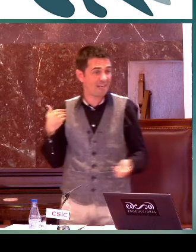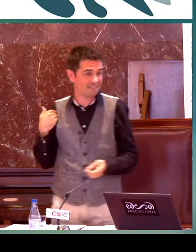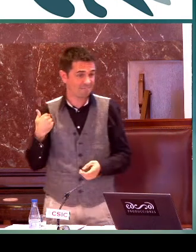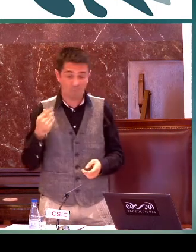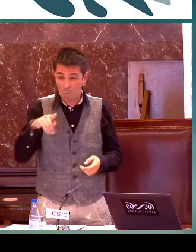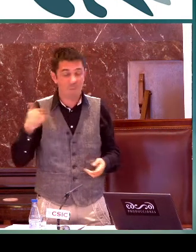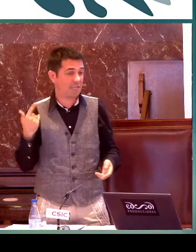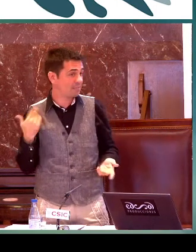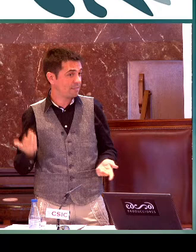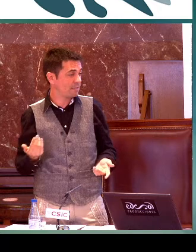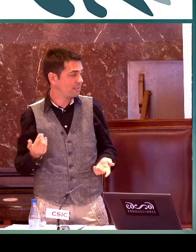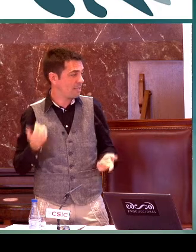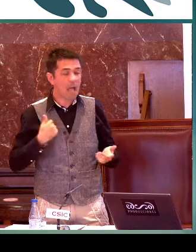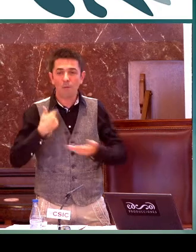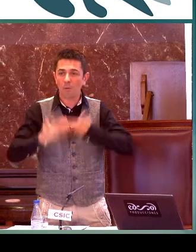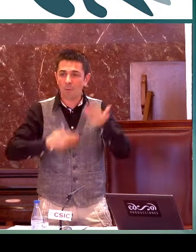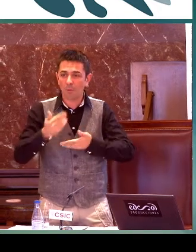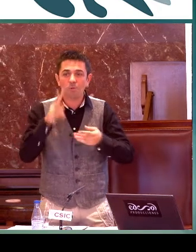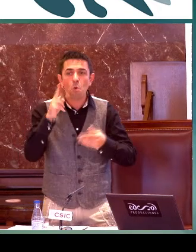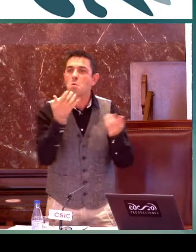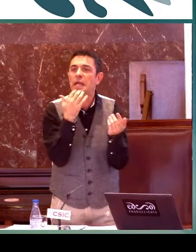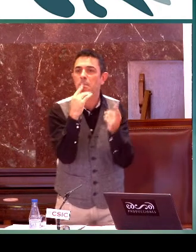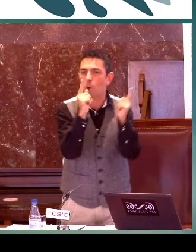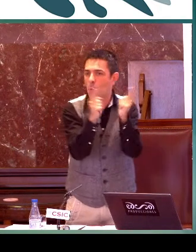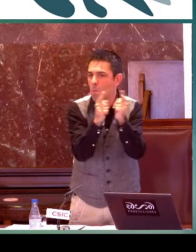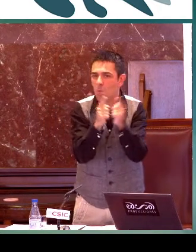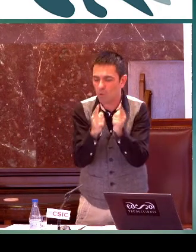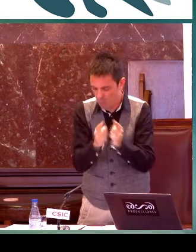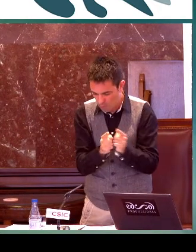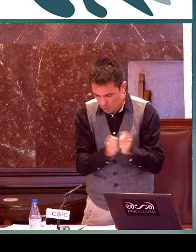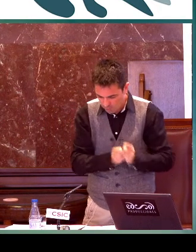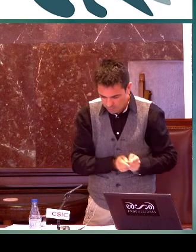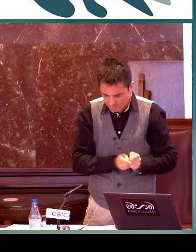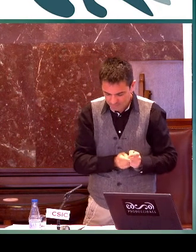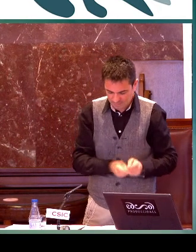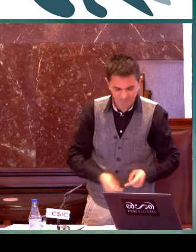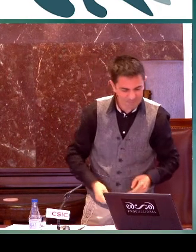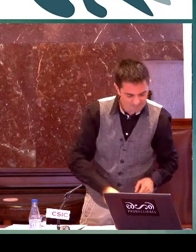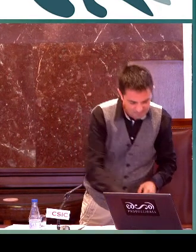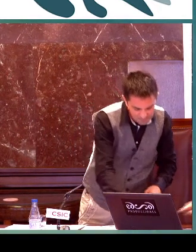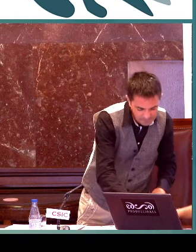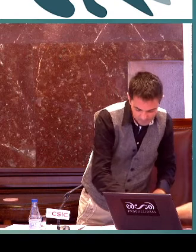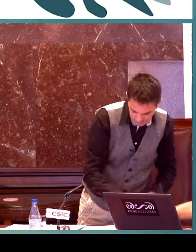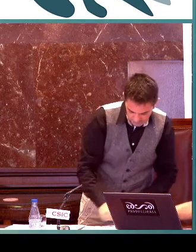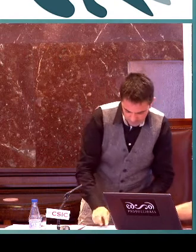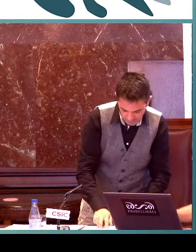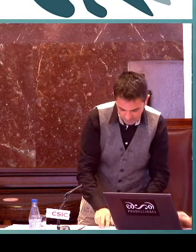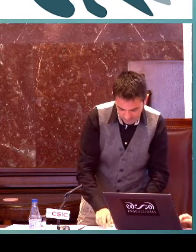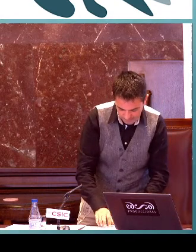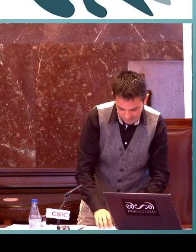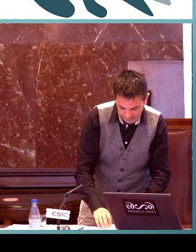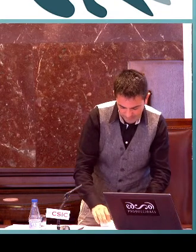dos semanas no llega al mes y bueno quería que veiséis un ejemplo muy cortito de cómo se trabaja en el aula.